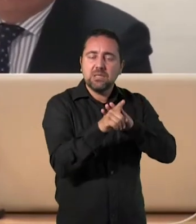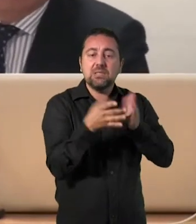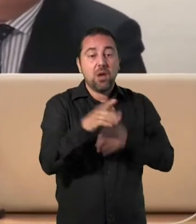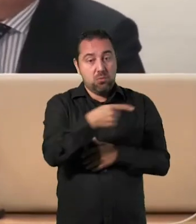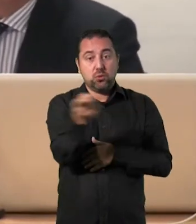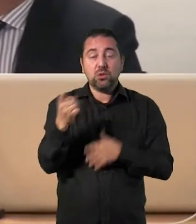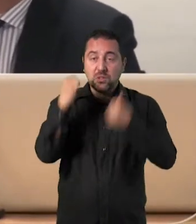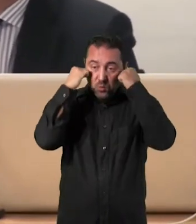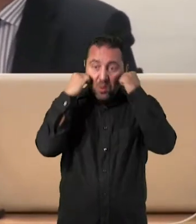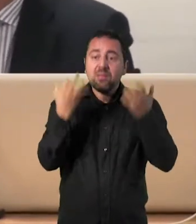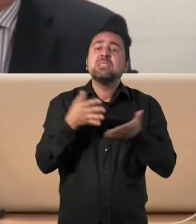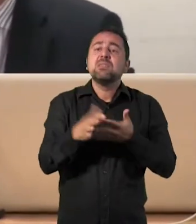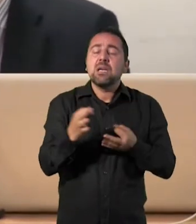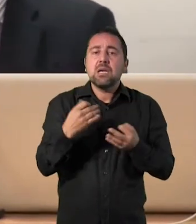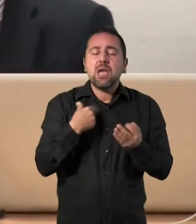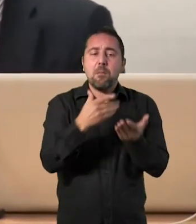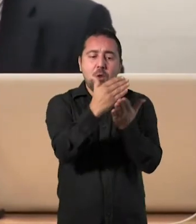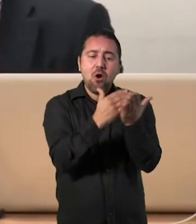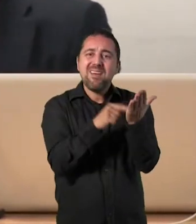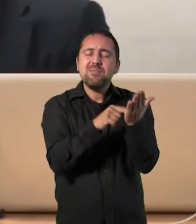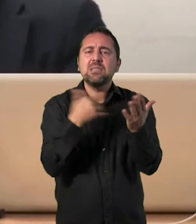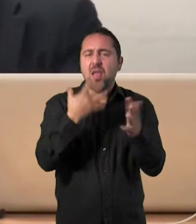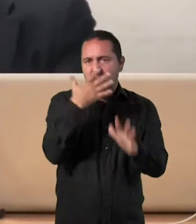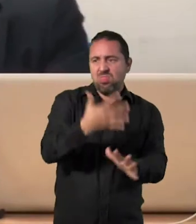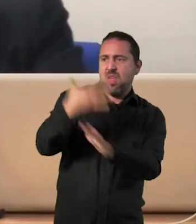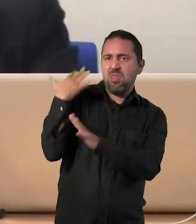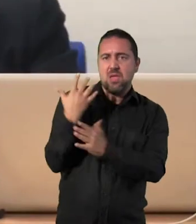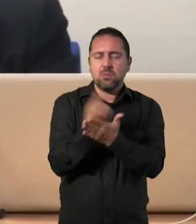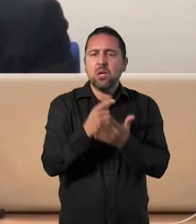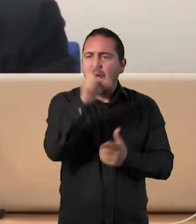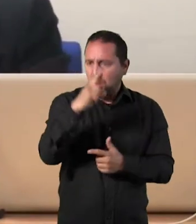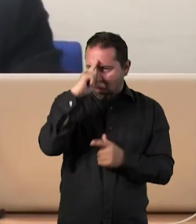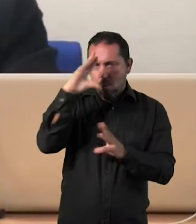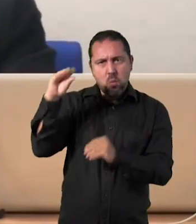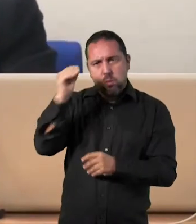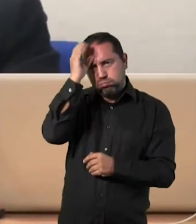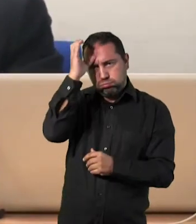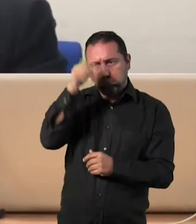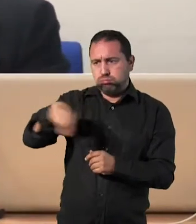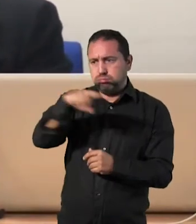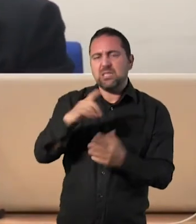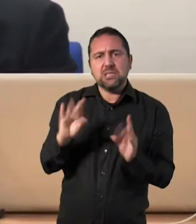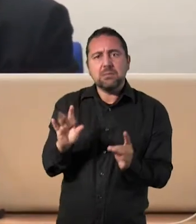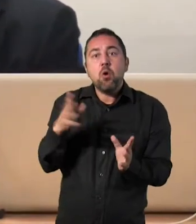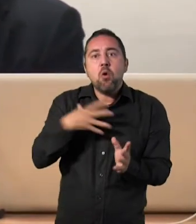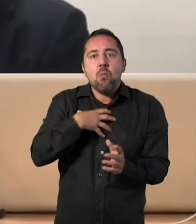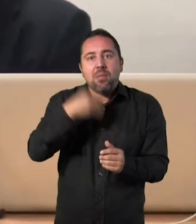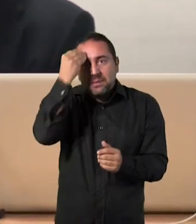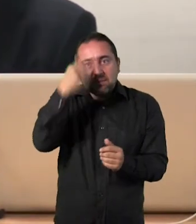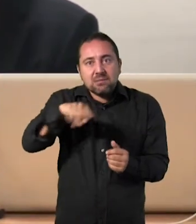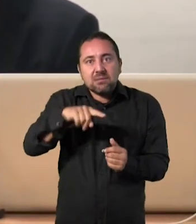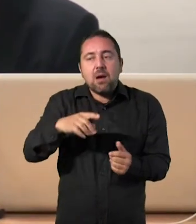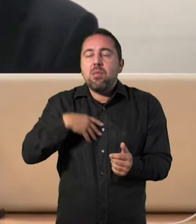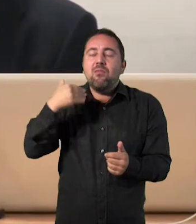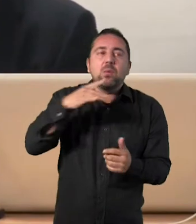hace diez años. Seguramente, portíos muy listos. Pero que no podían prever que iba a haber una crisis, que